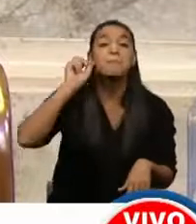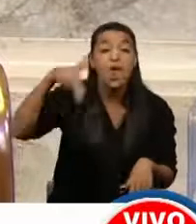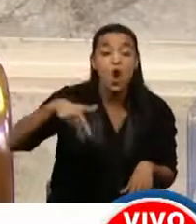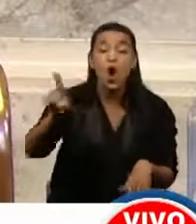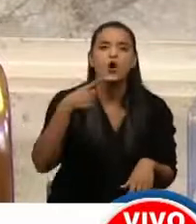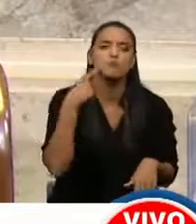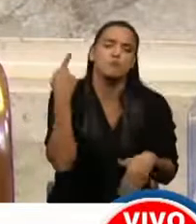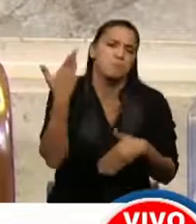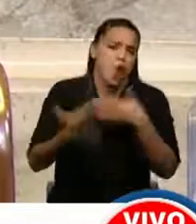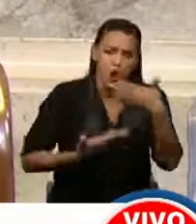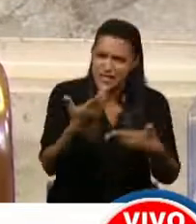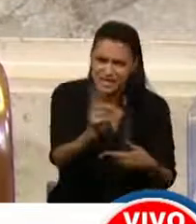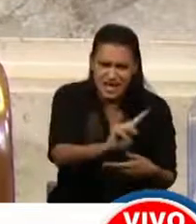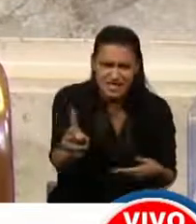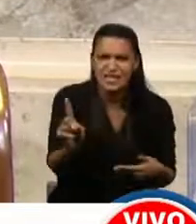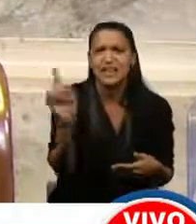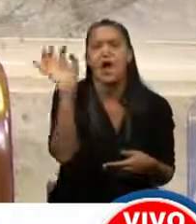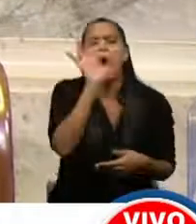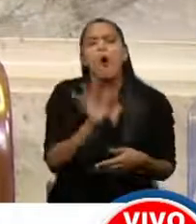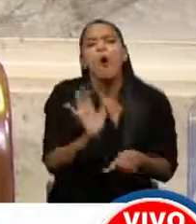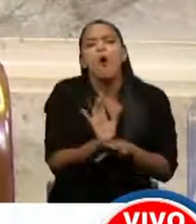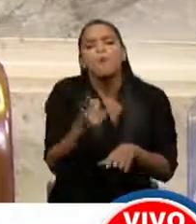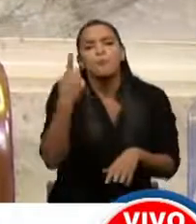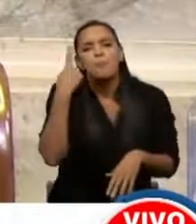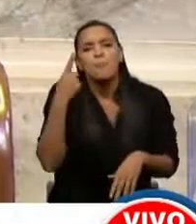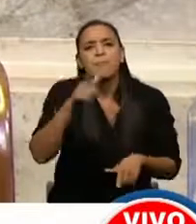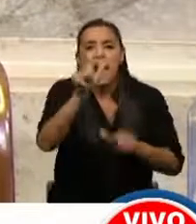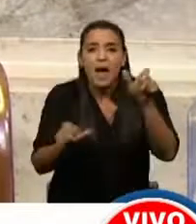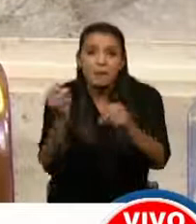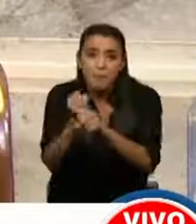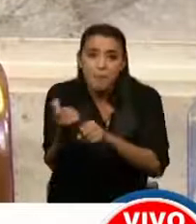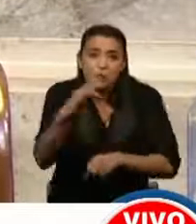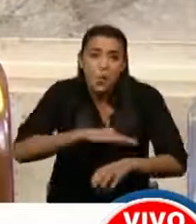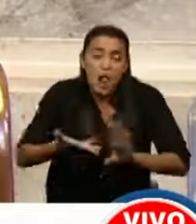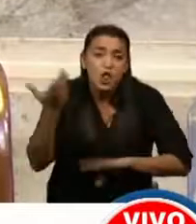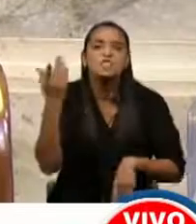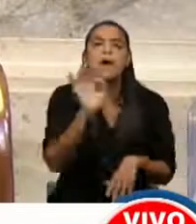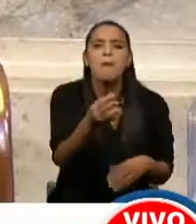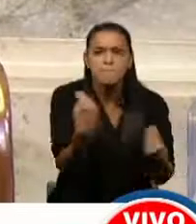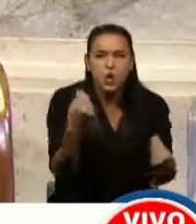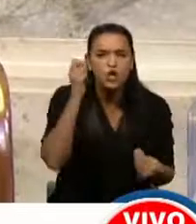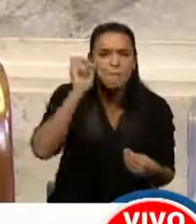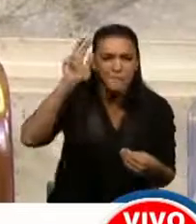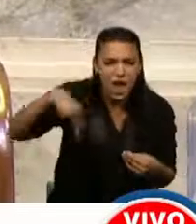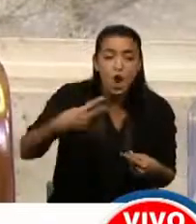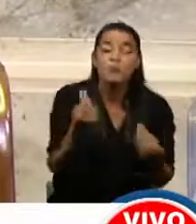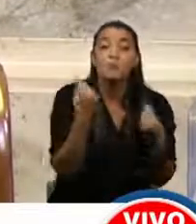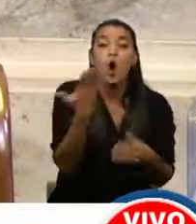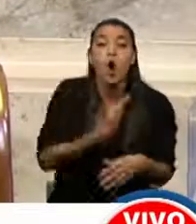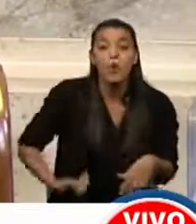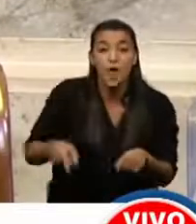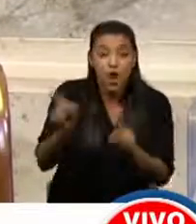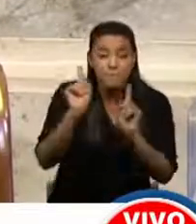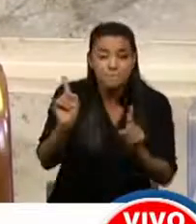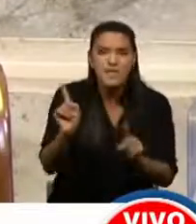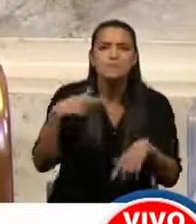lo hace ni de progresista, ni lo hace porque esos trabajadores ganaban mucho. ¿Sabe por qué lo hace el general Perón? Porque el gobierno de ese momento tenía un